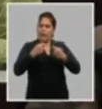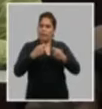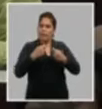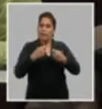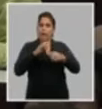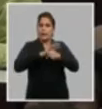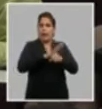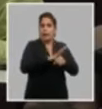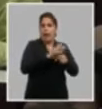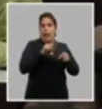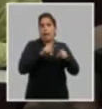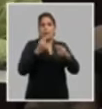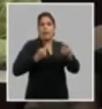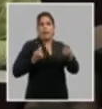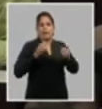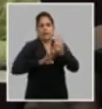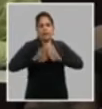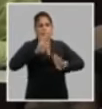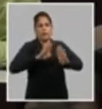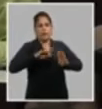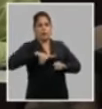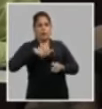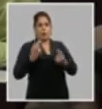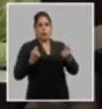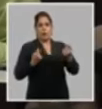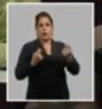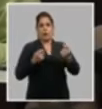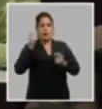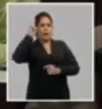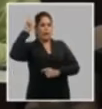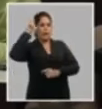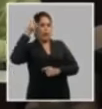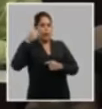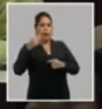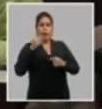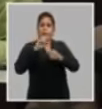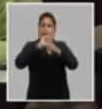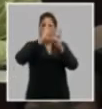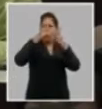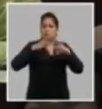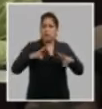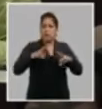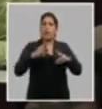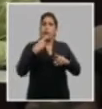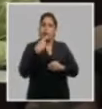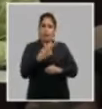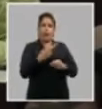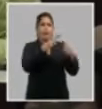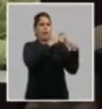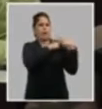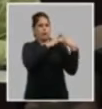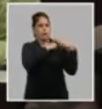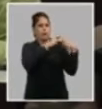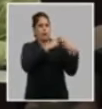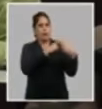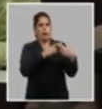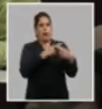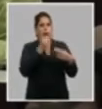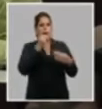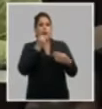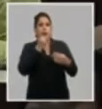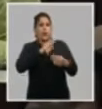poner sobre todas las cosas en esta guerra cultural en esta lucha ideológica que se da en las redes con mucha responsabilidad sin